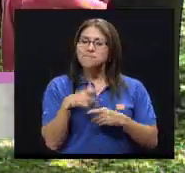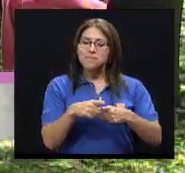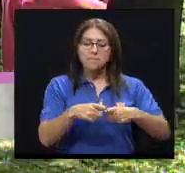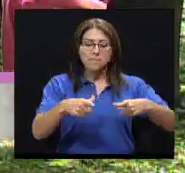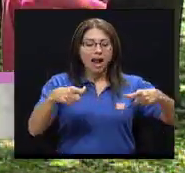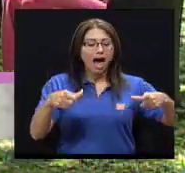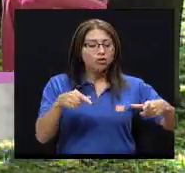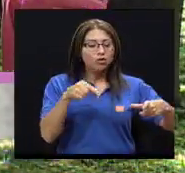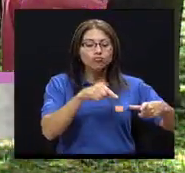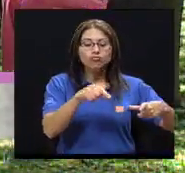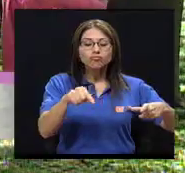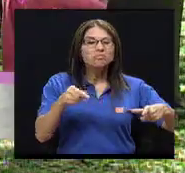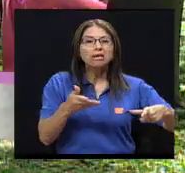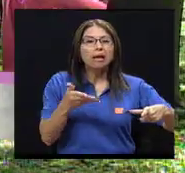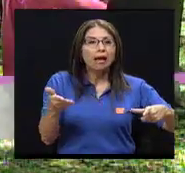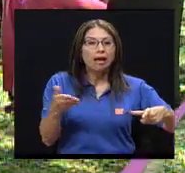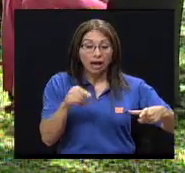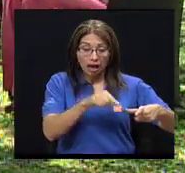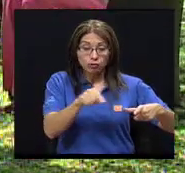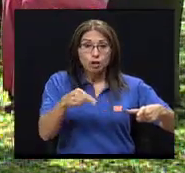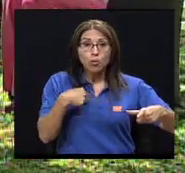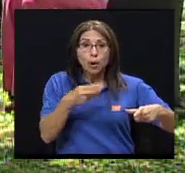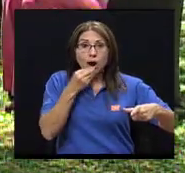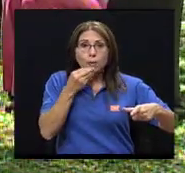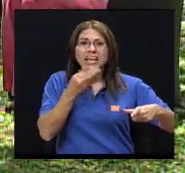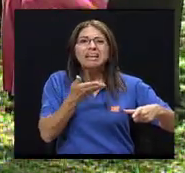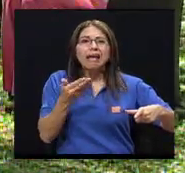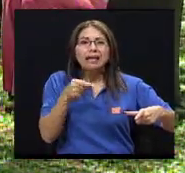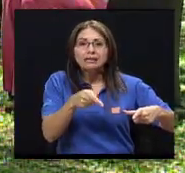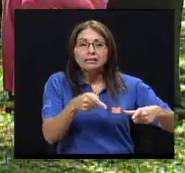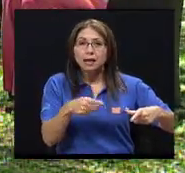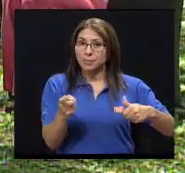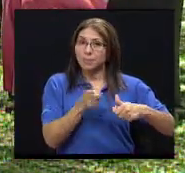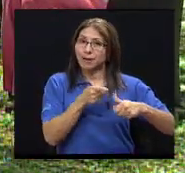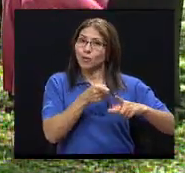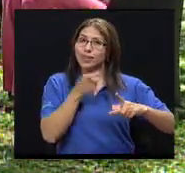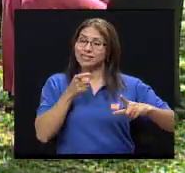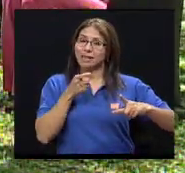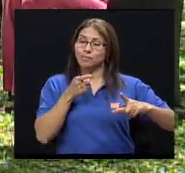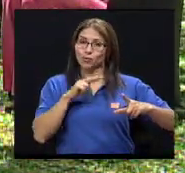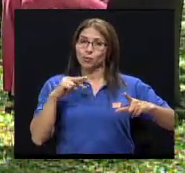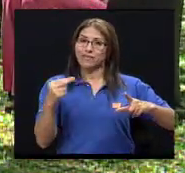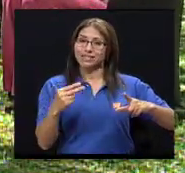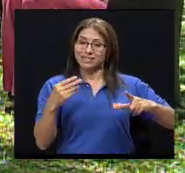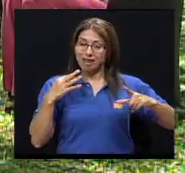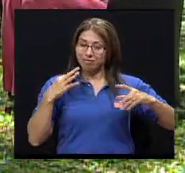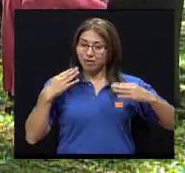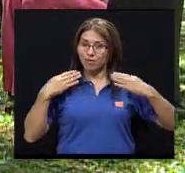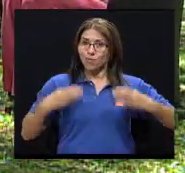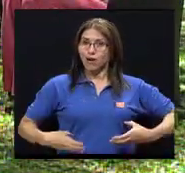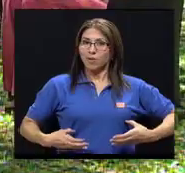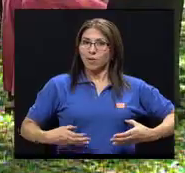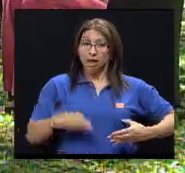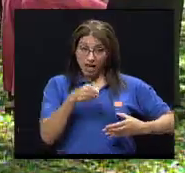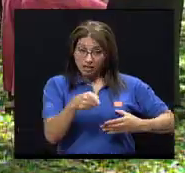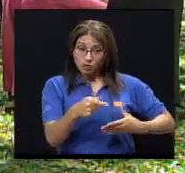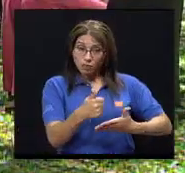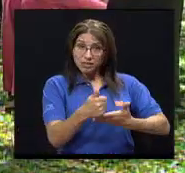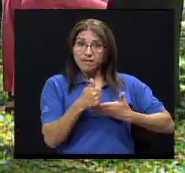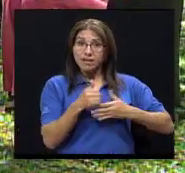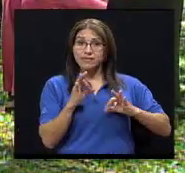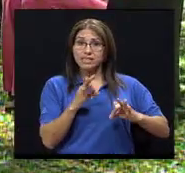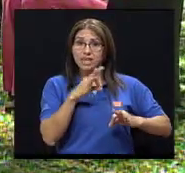¿Y qué es eso? Que yo me voy a comer, primero, desde el punto de vista meramente fisiológico y más orgánico, es, bueno, ¿eso me está beneficiando o no? ¿Qué